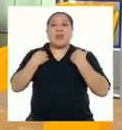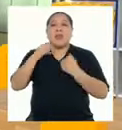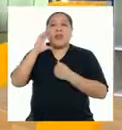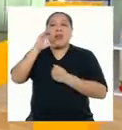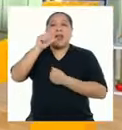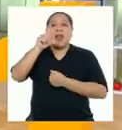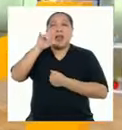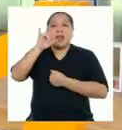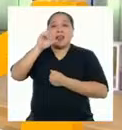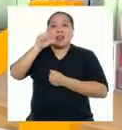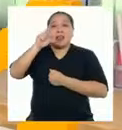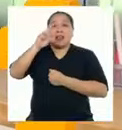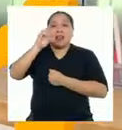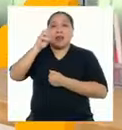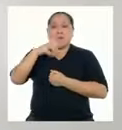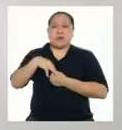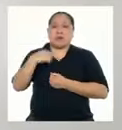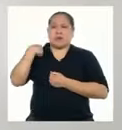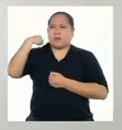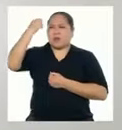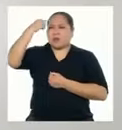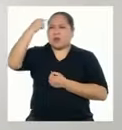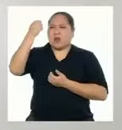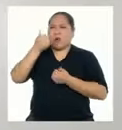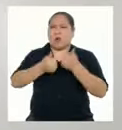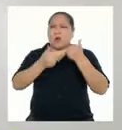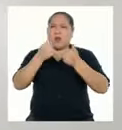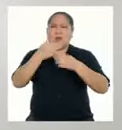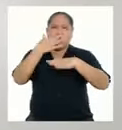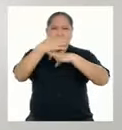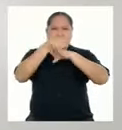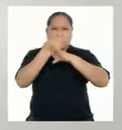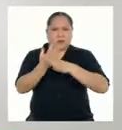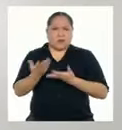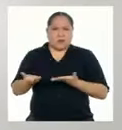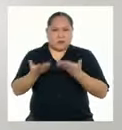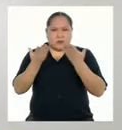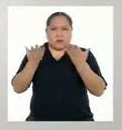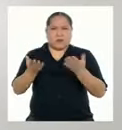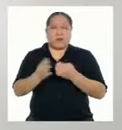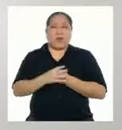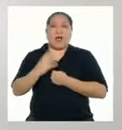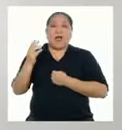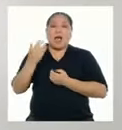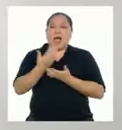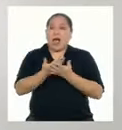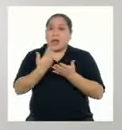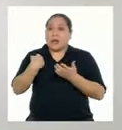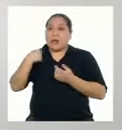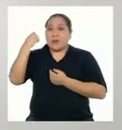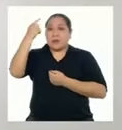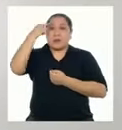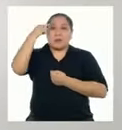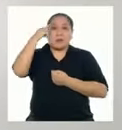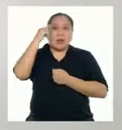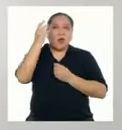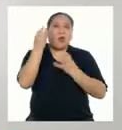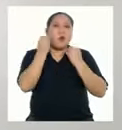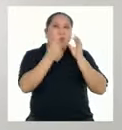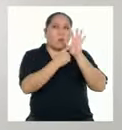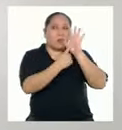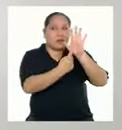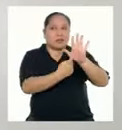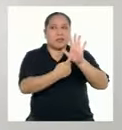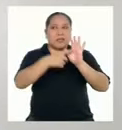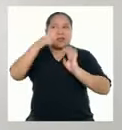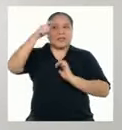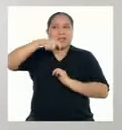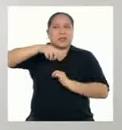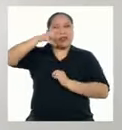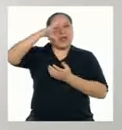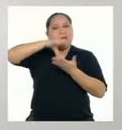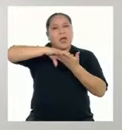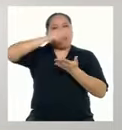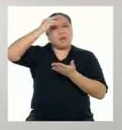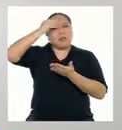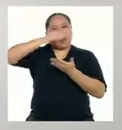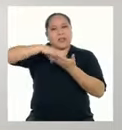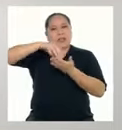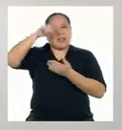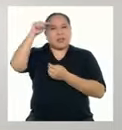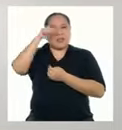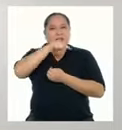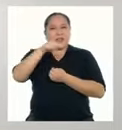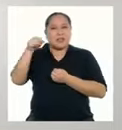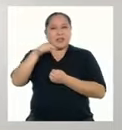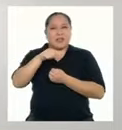forma que podría darle Antes de pensar en la presentación Necesitamos aprender sobre ese